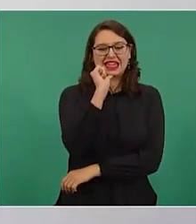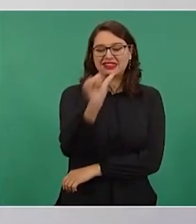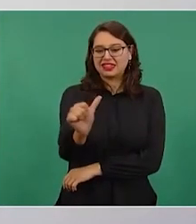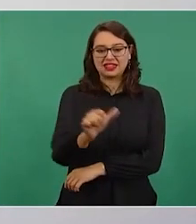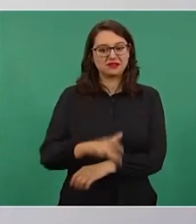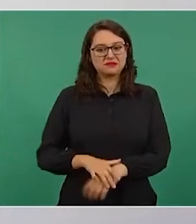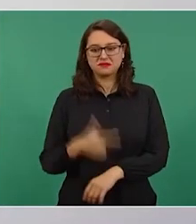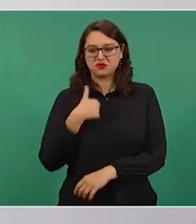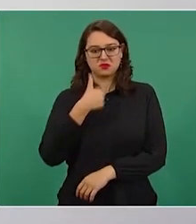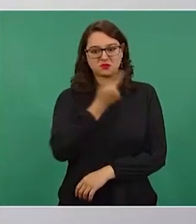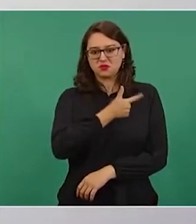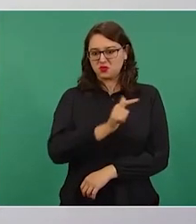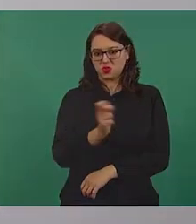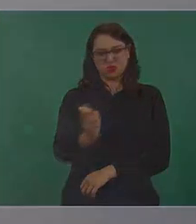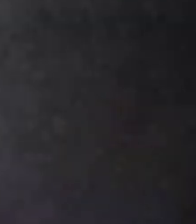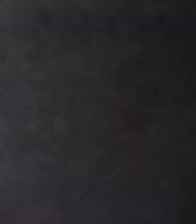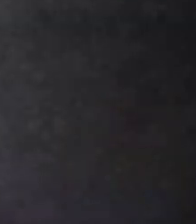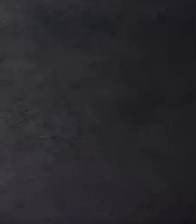componendas.